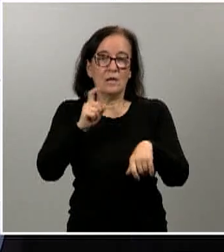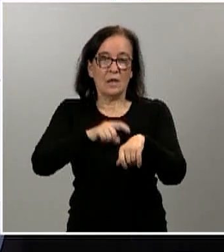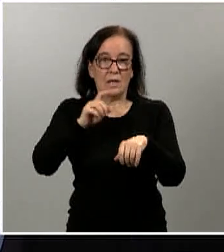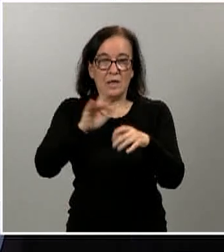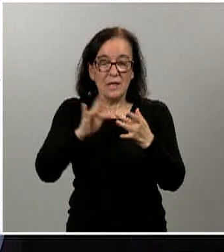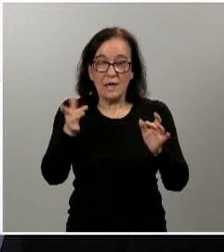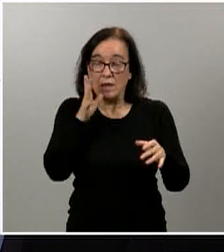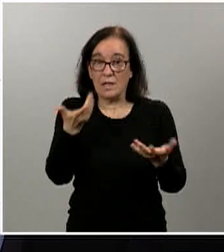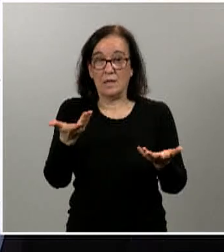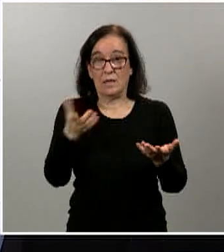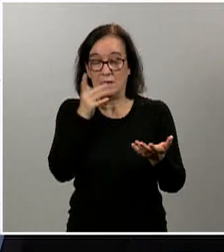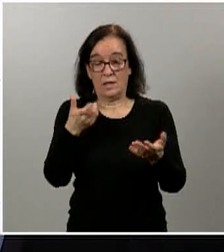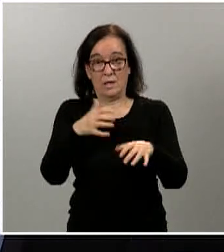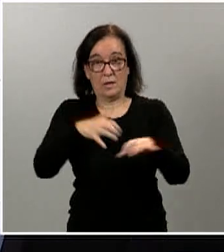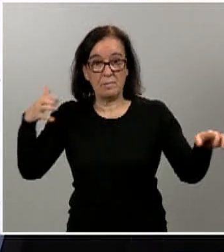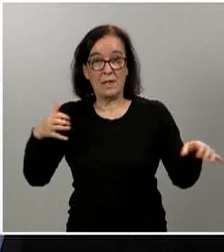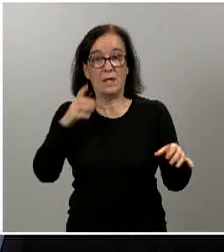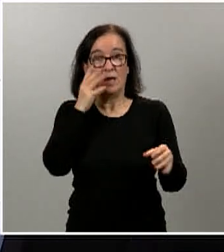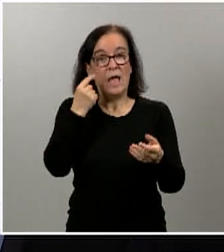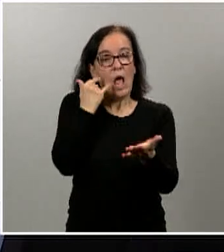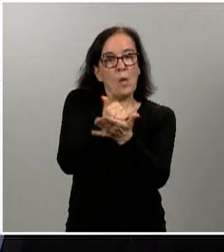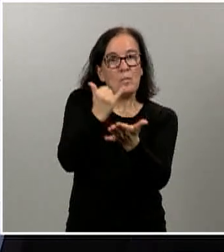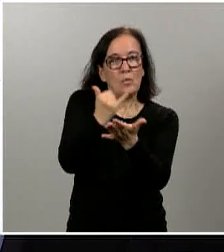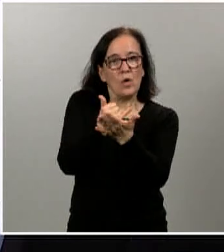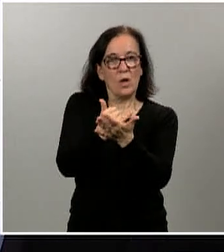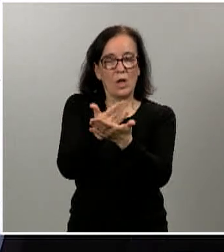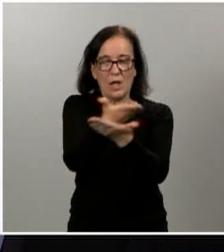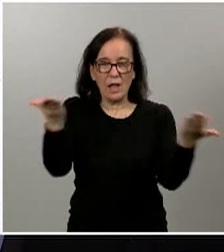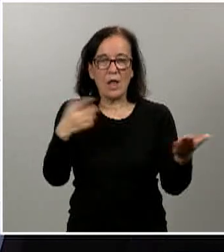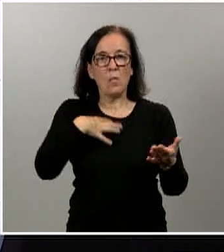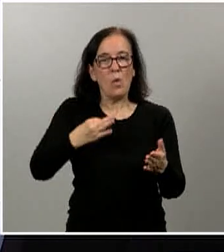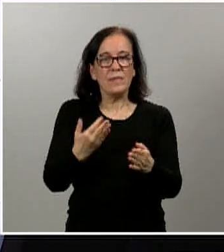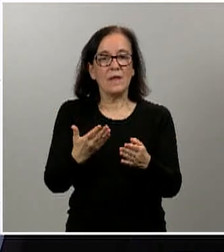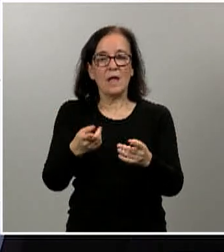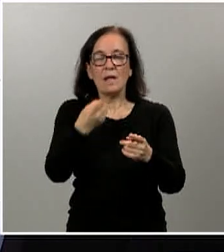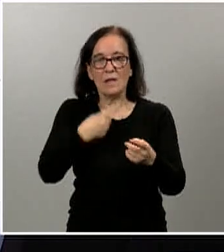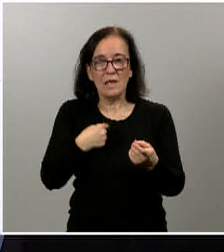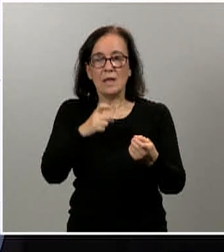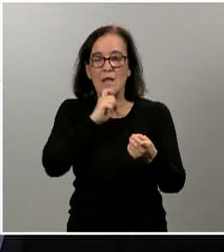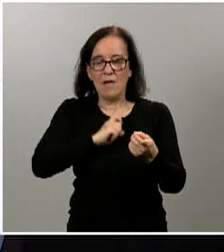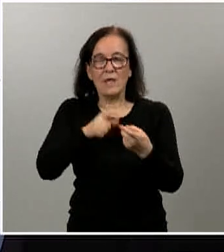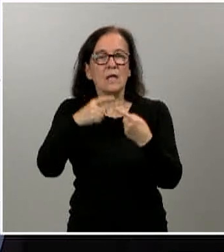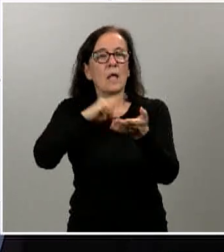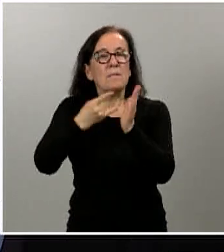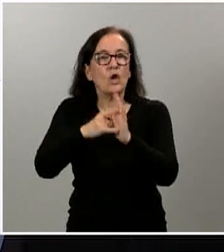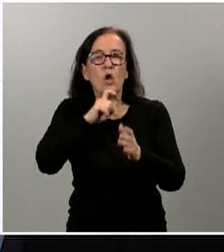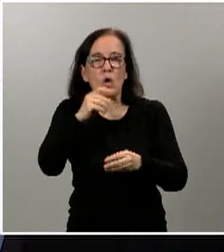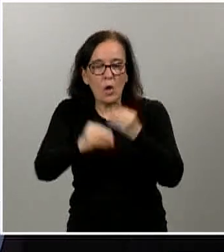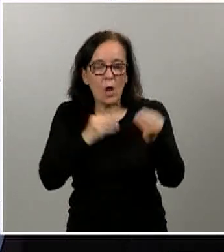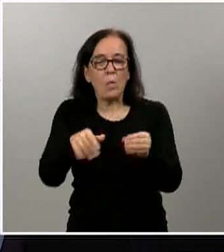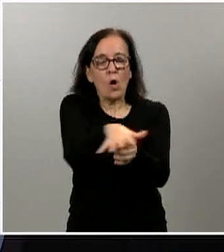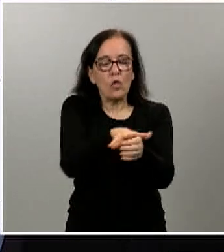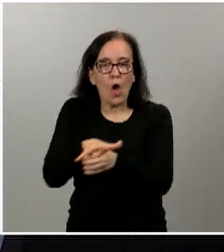en los test de seroprevalencia en la población común, ¿nos puede adelantar con qué metodologías serán realizados, si serán por zonas, por comunidades